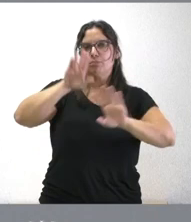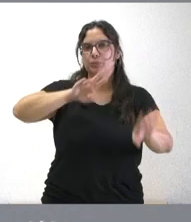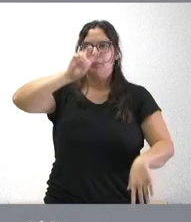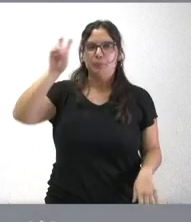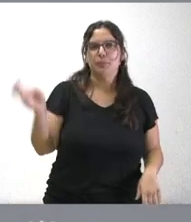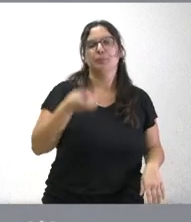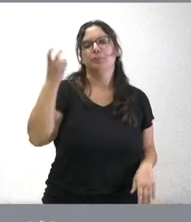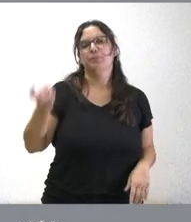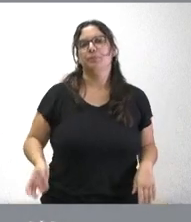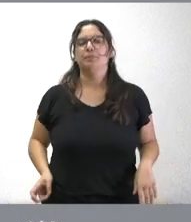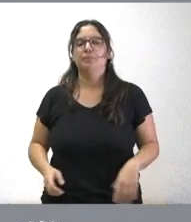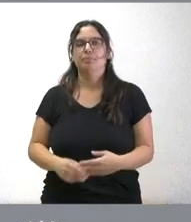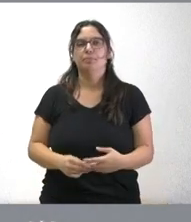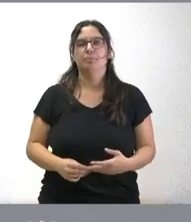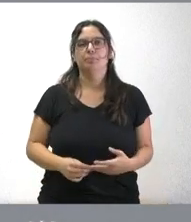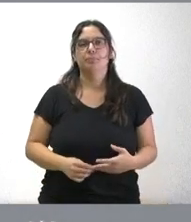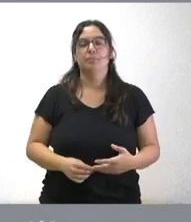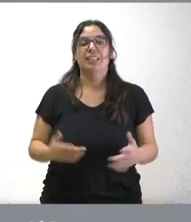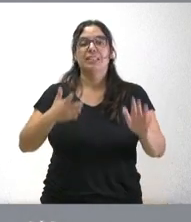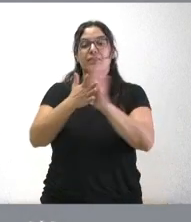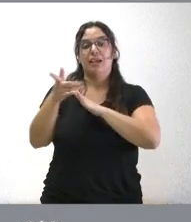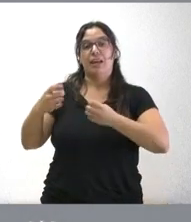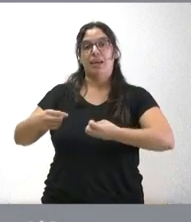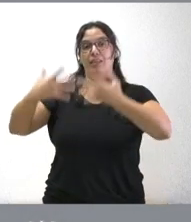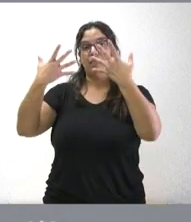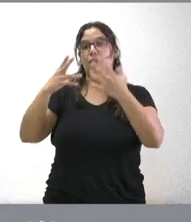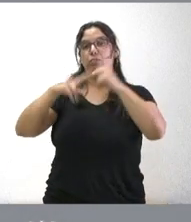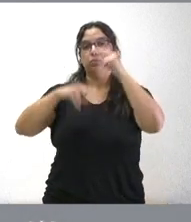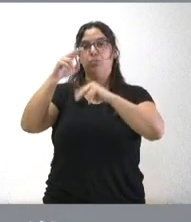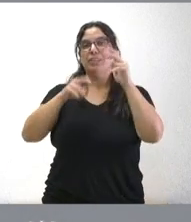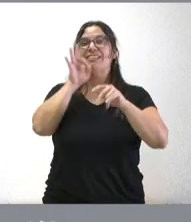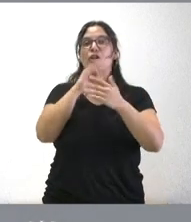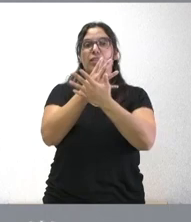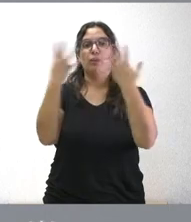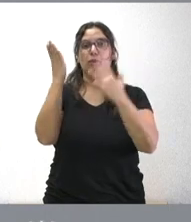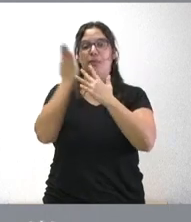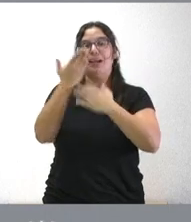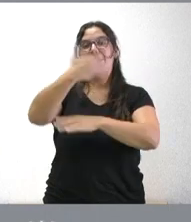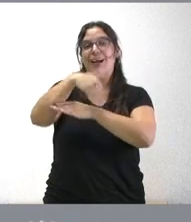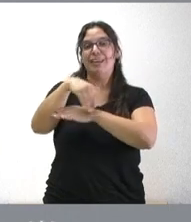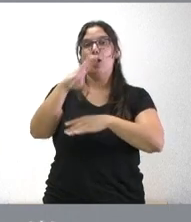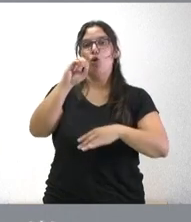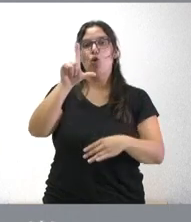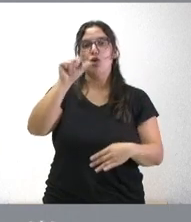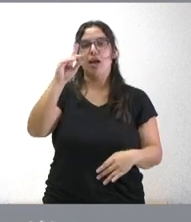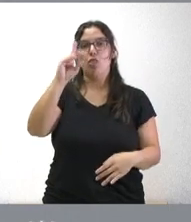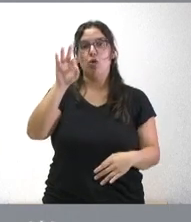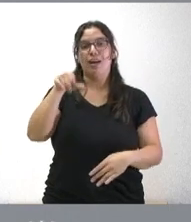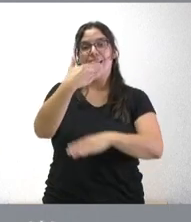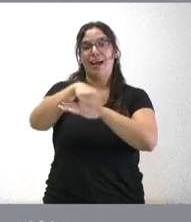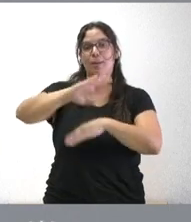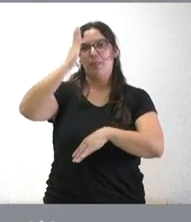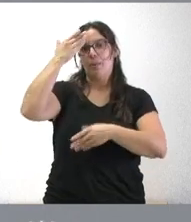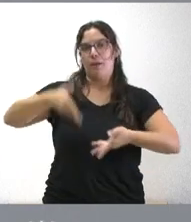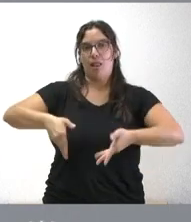etcétera estamos hablando de un edificio de mediados del siglo XIX ubicado en la calle Collado que es una de las principales calles de la